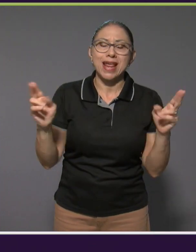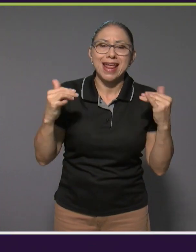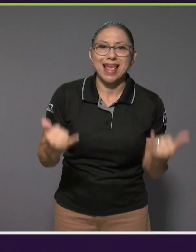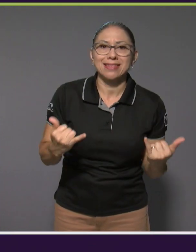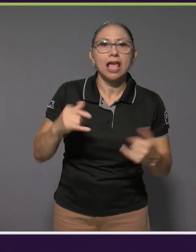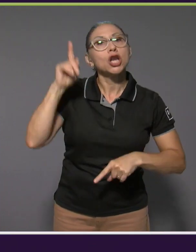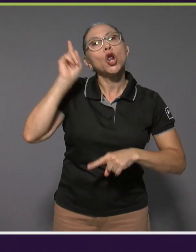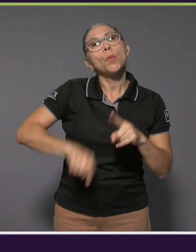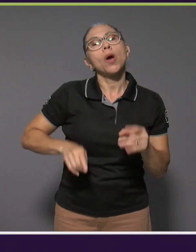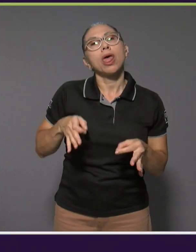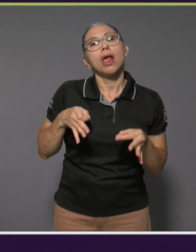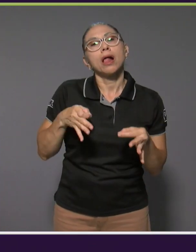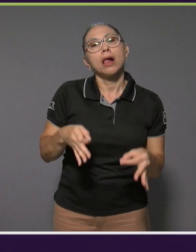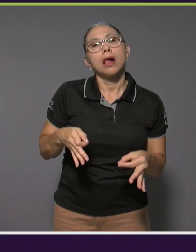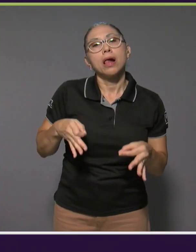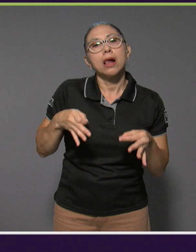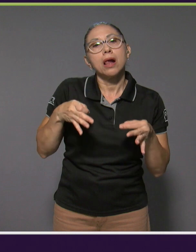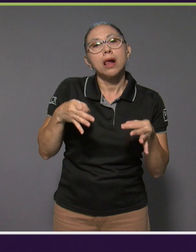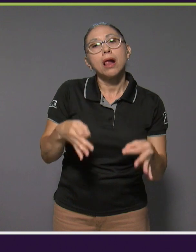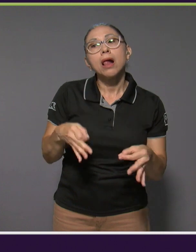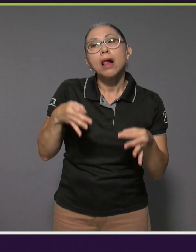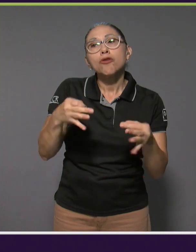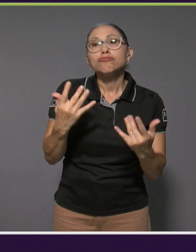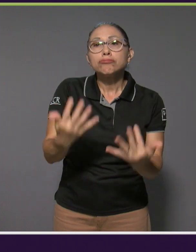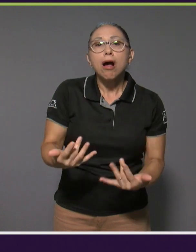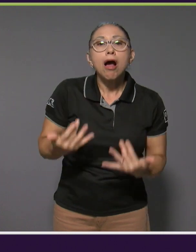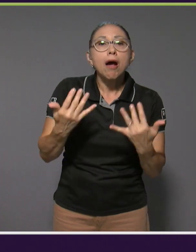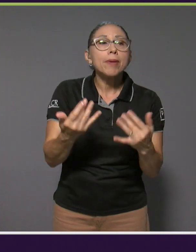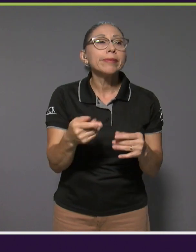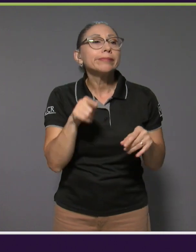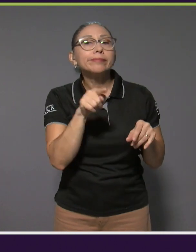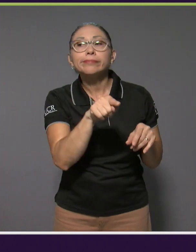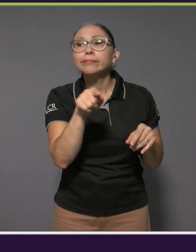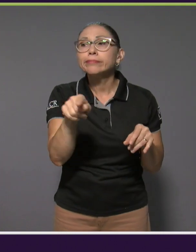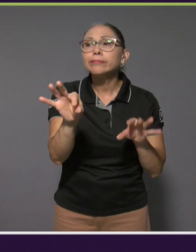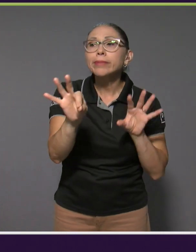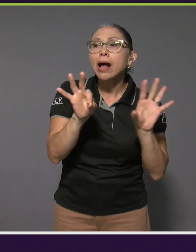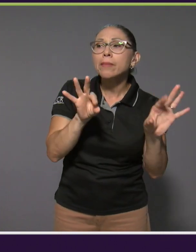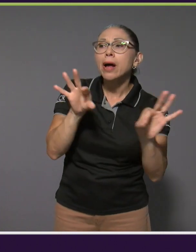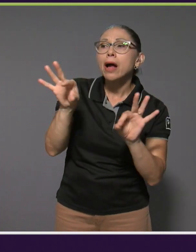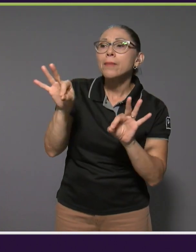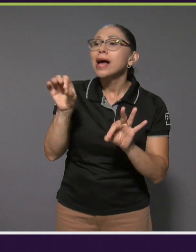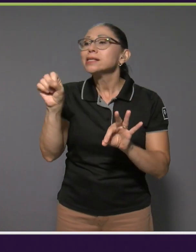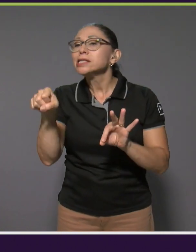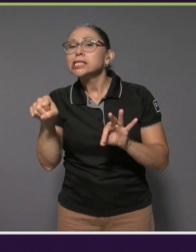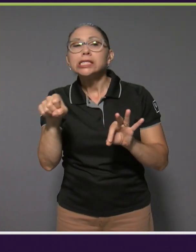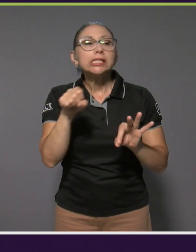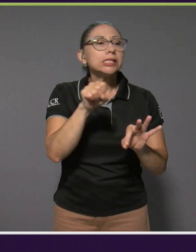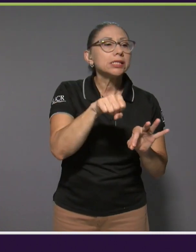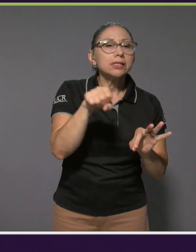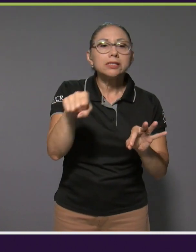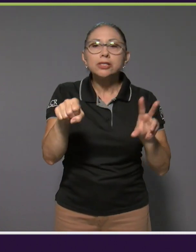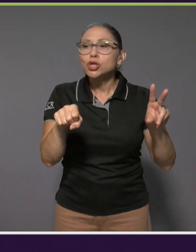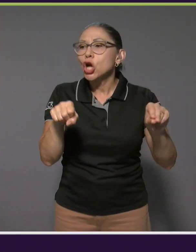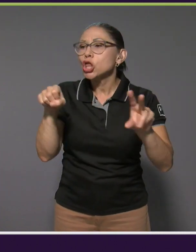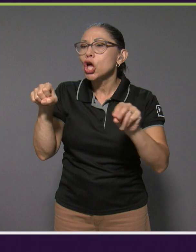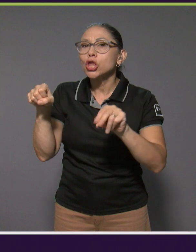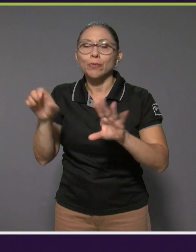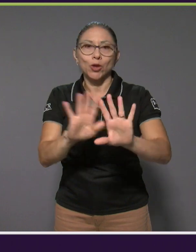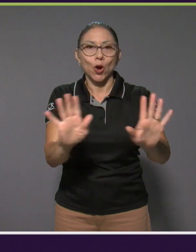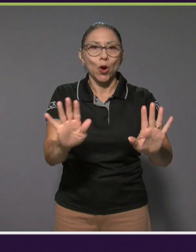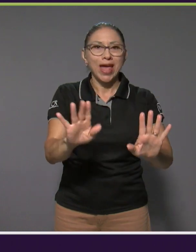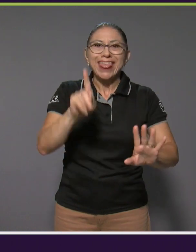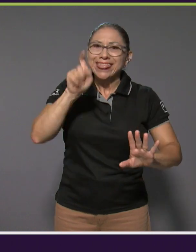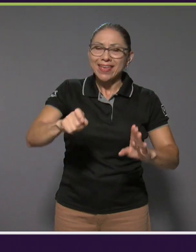semanas seleccionando a quién sí y a quién no. La atención es urgente, entonces esta va a ser tal vez